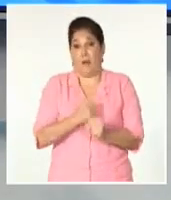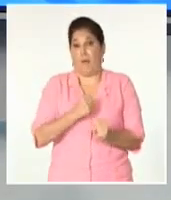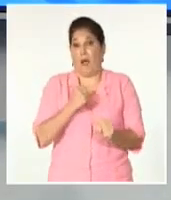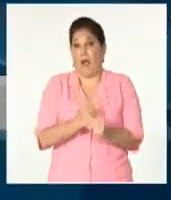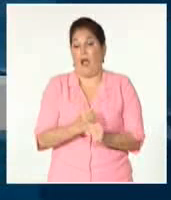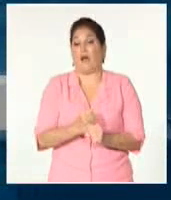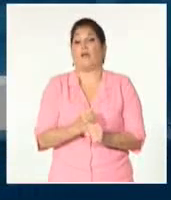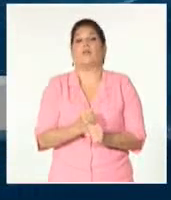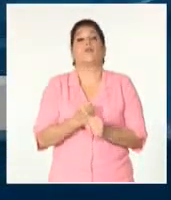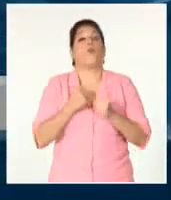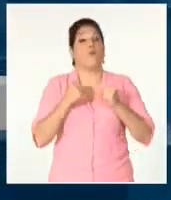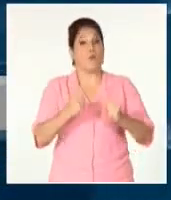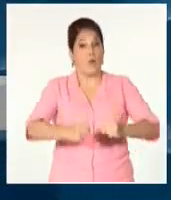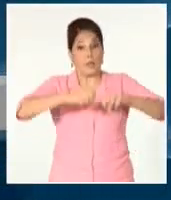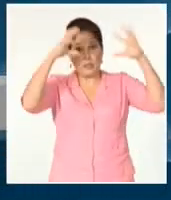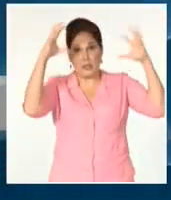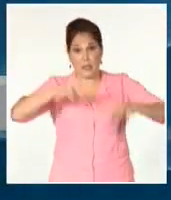lluvia, ¿verdad?